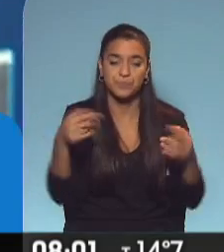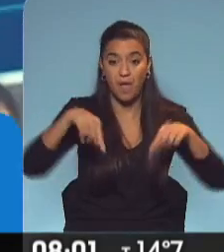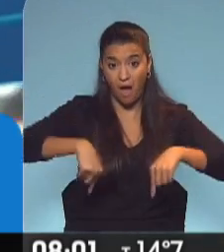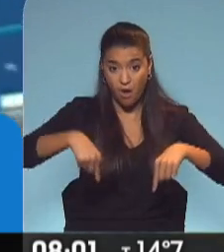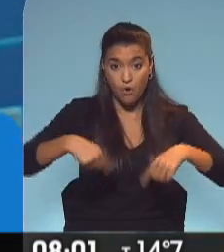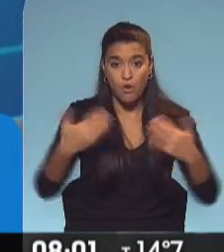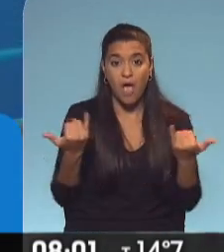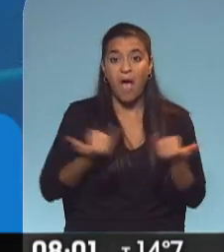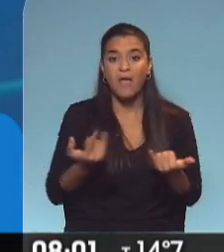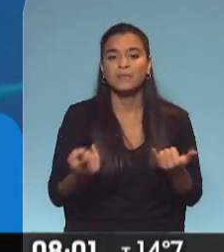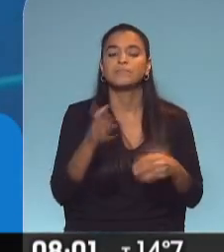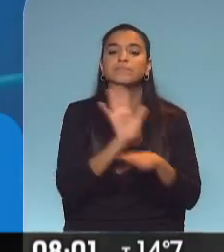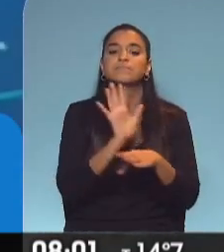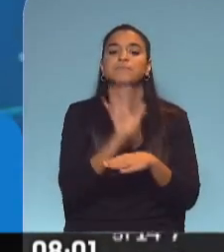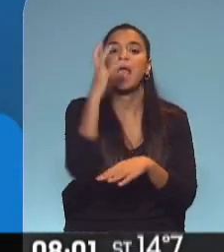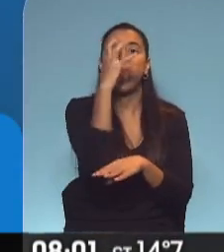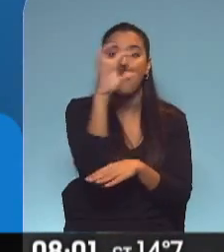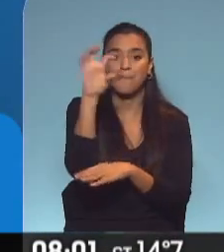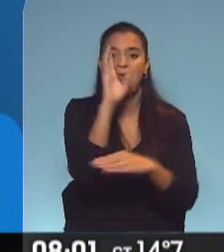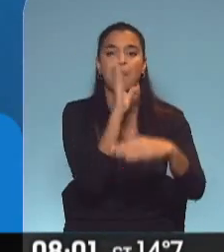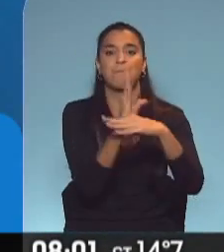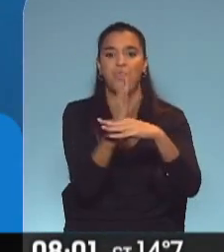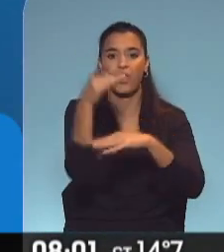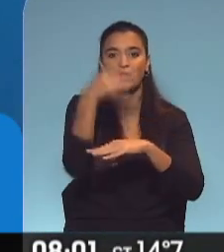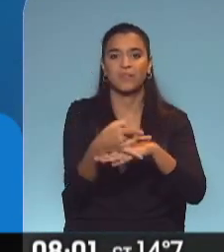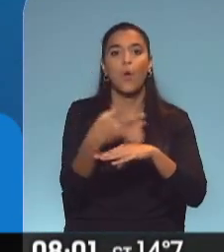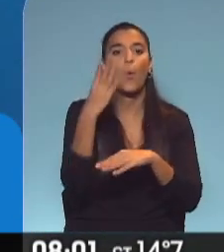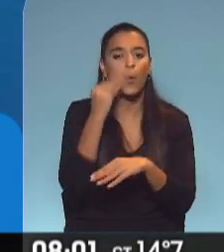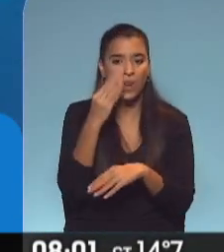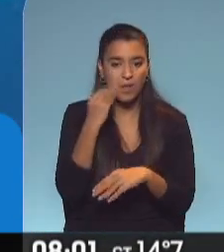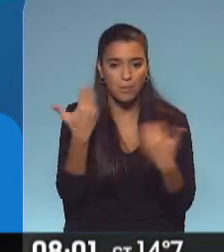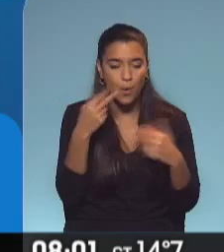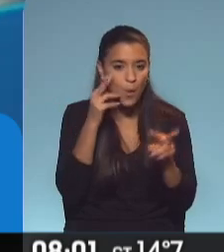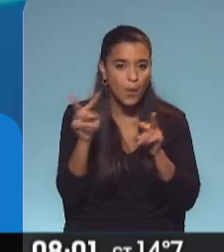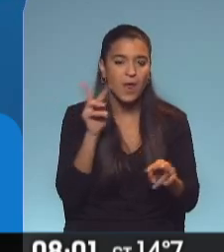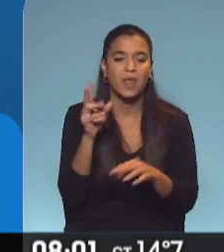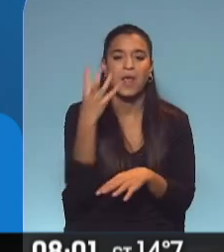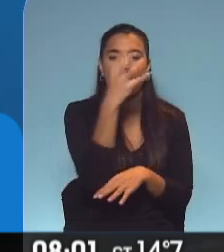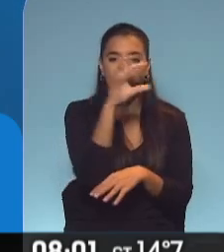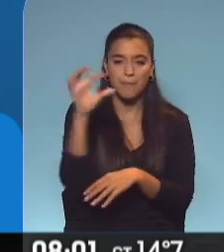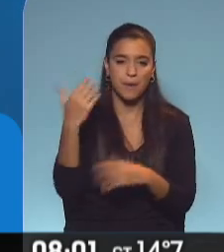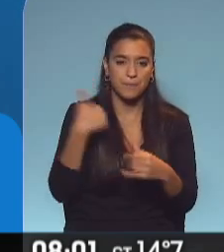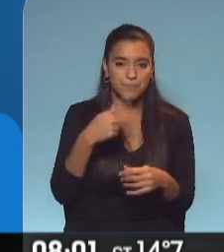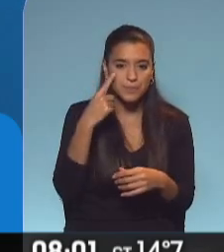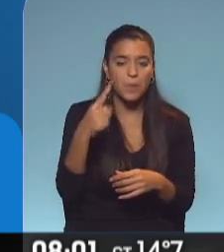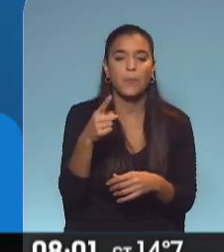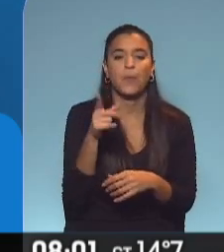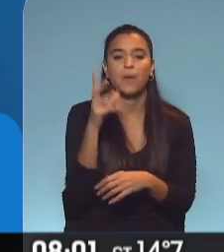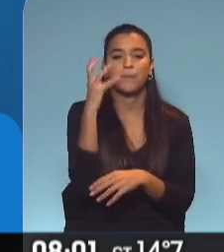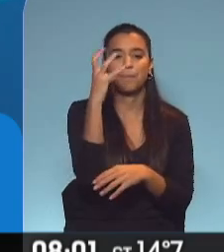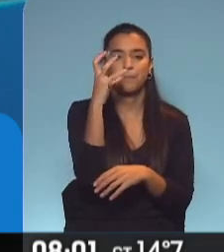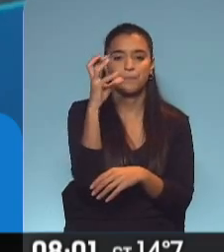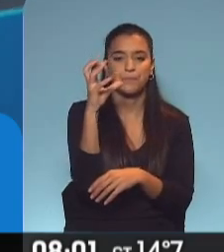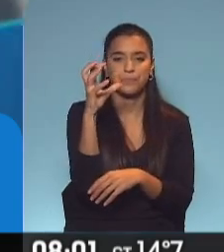en esta oportunidad se está colocando también aquí y podemos ver cómo la gente se para delante de la